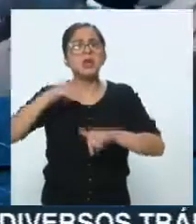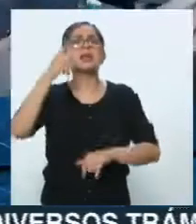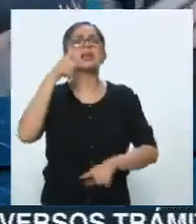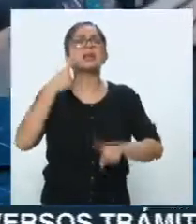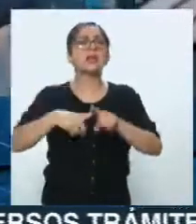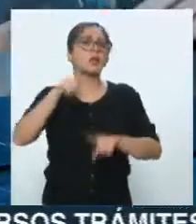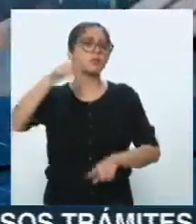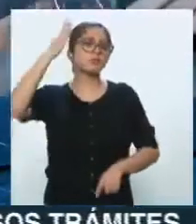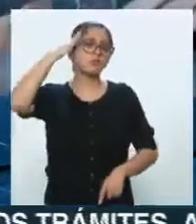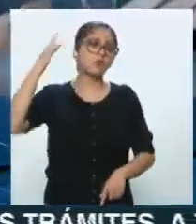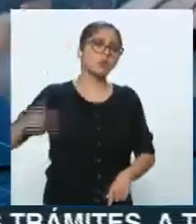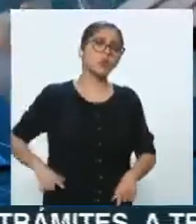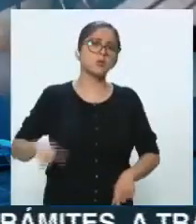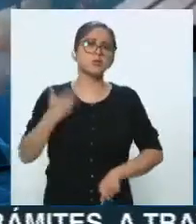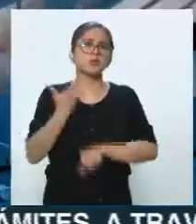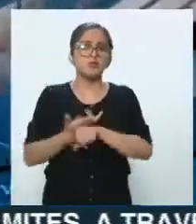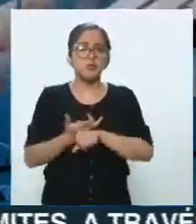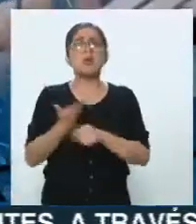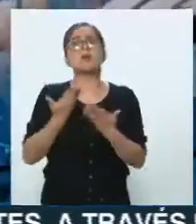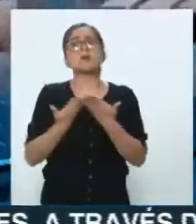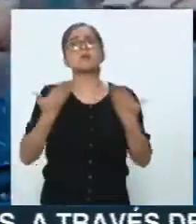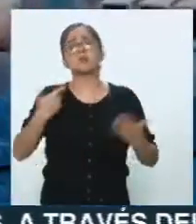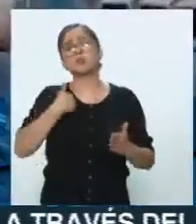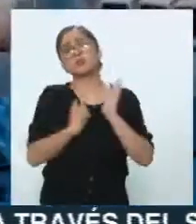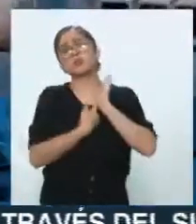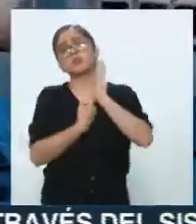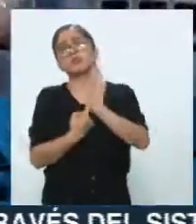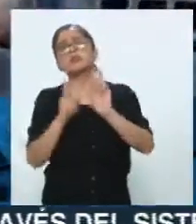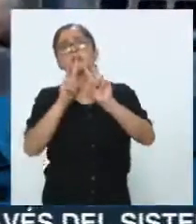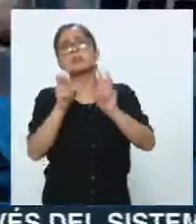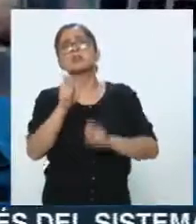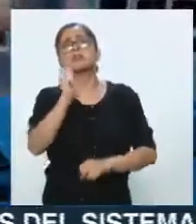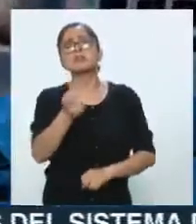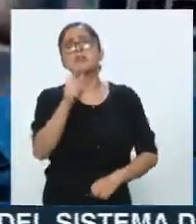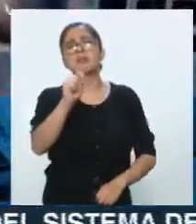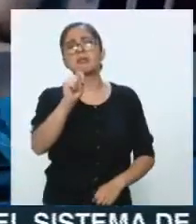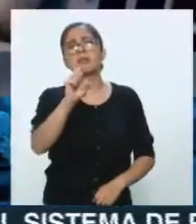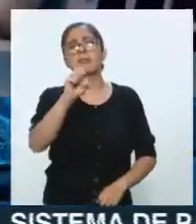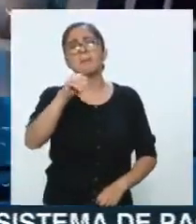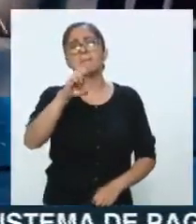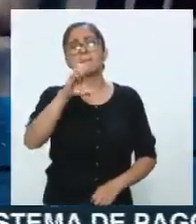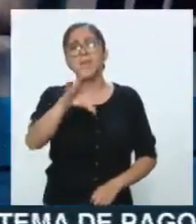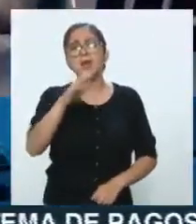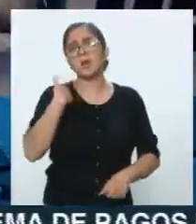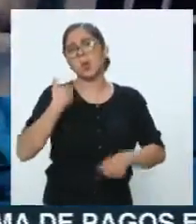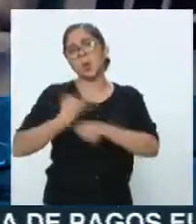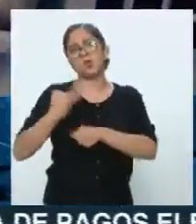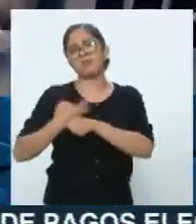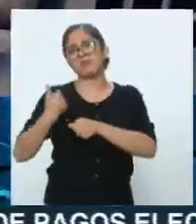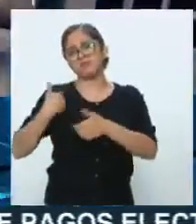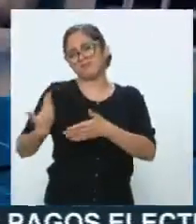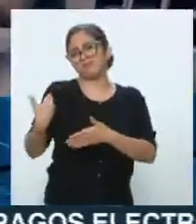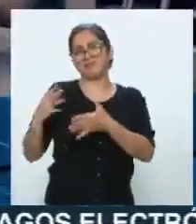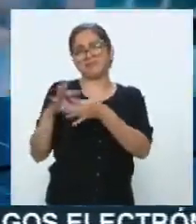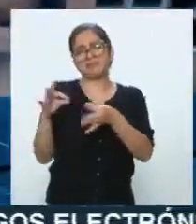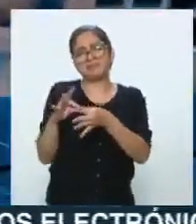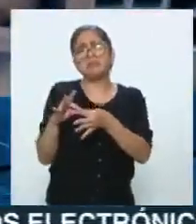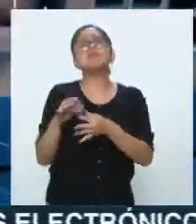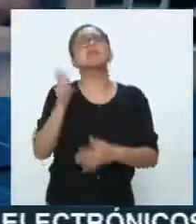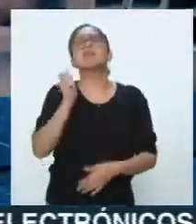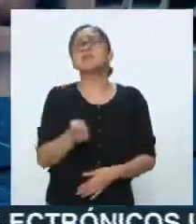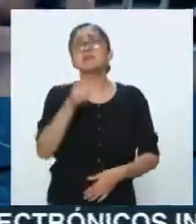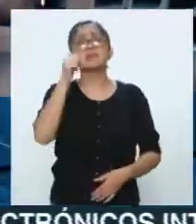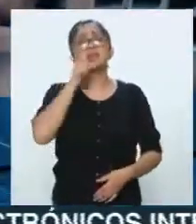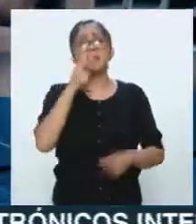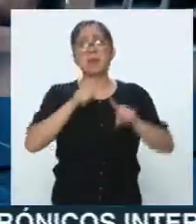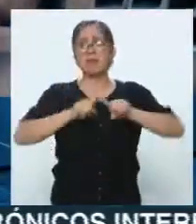me parece muy importante señalar en términos del T-MEC lo que mencionaba en la nota, Juan, y voy a insistir en ello. Hay una enorme diferencia con